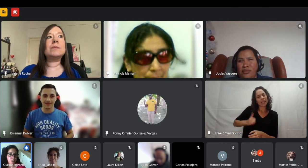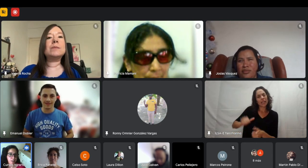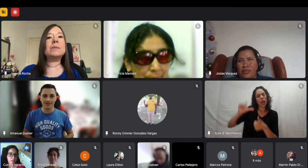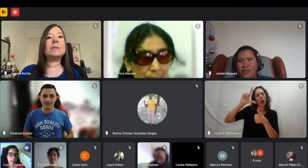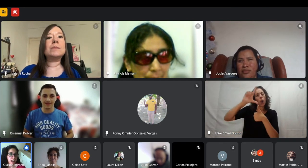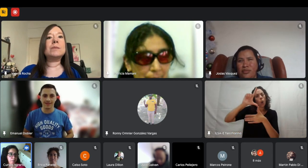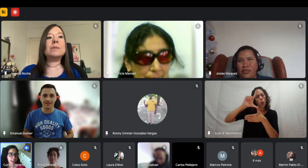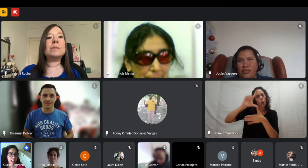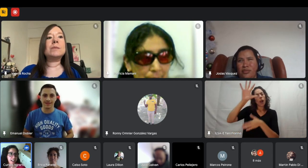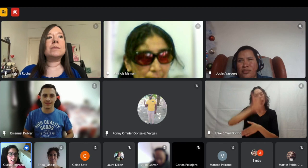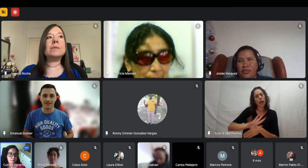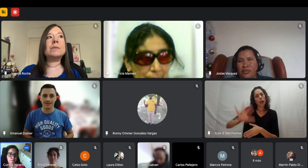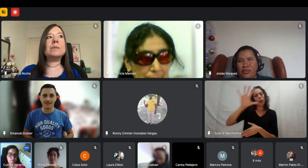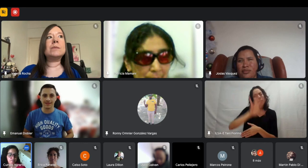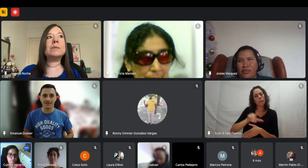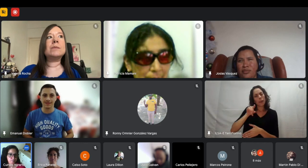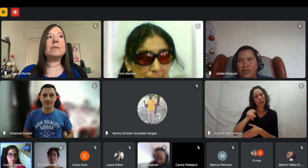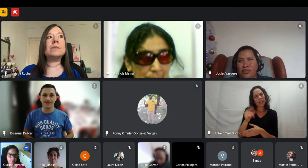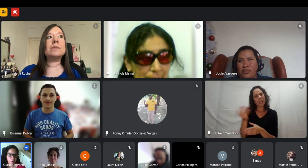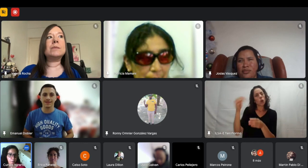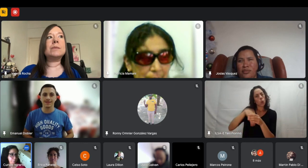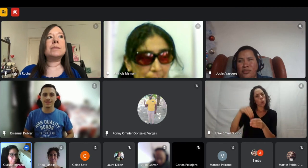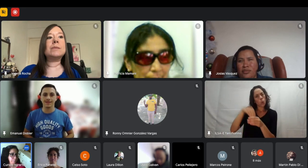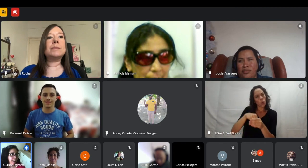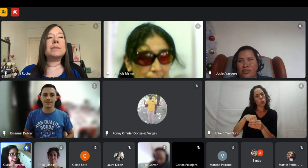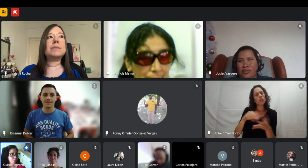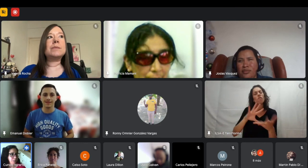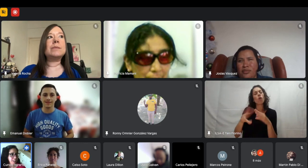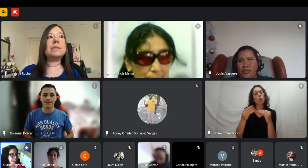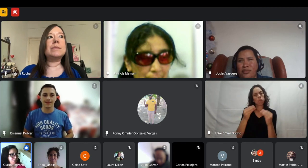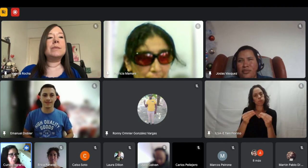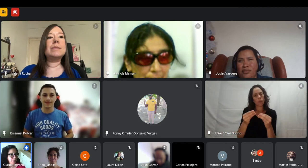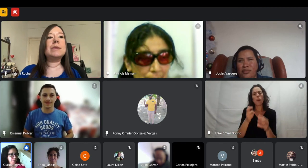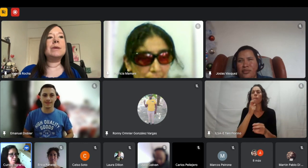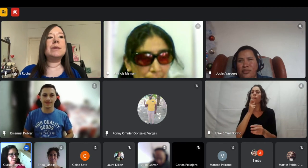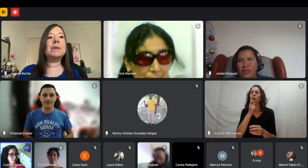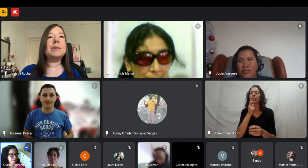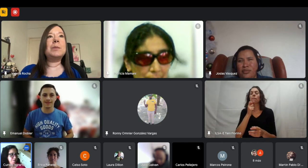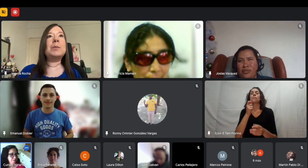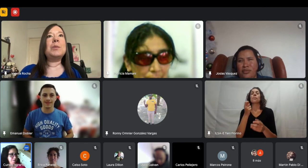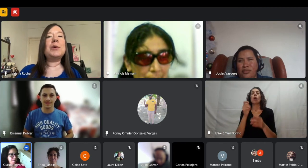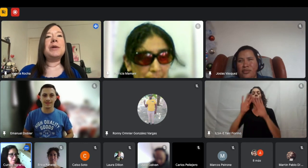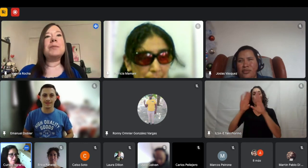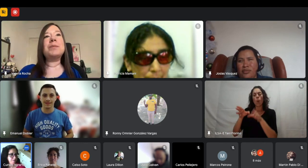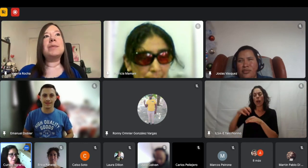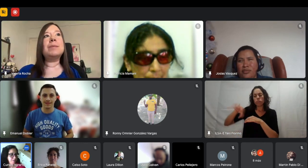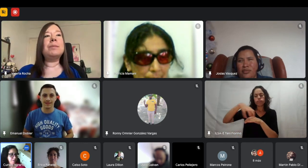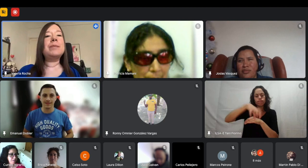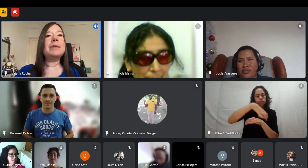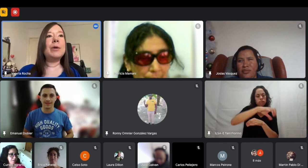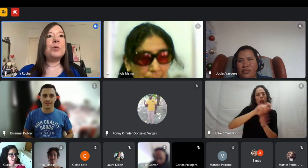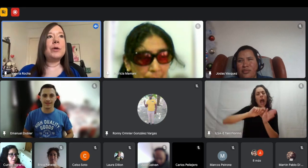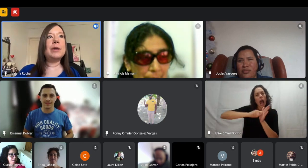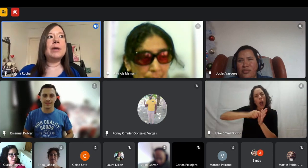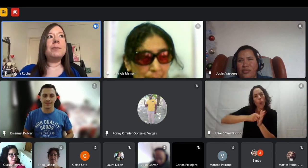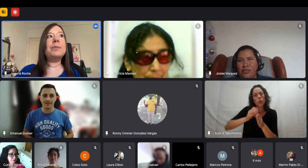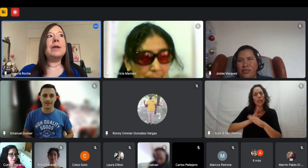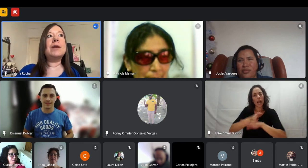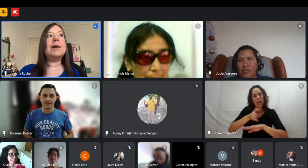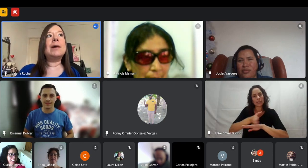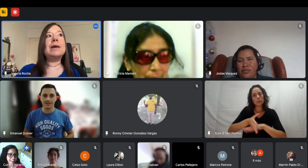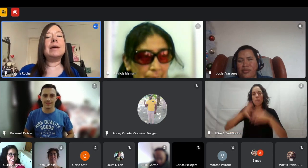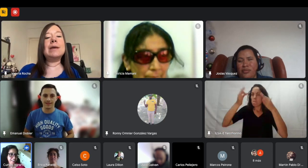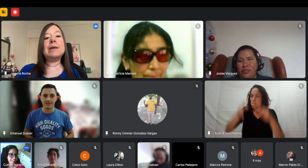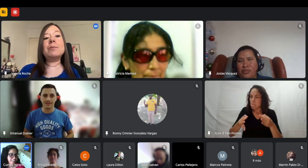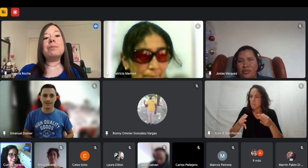los ajustes razonables las empresas? ¿vale? ¿querés comenzar vos de nuevo? bueno ¿se me escucha bien ahí?